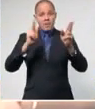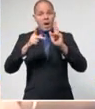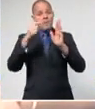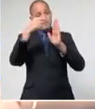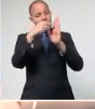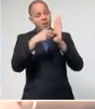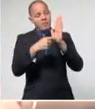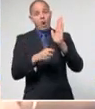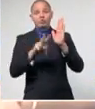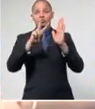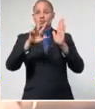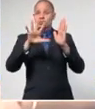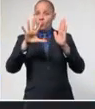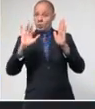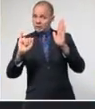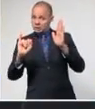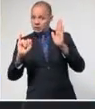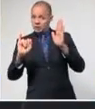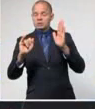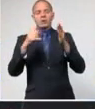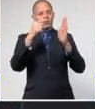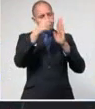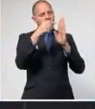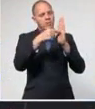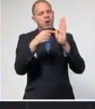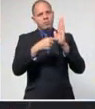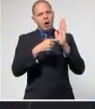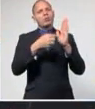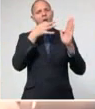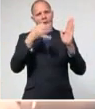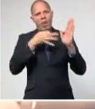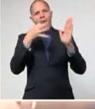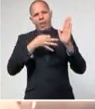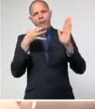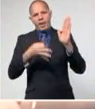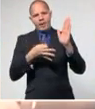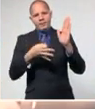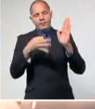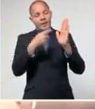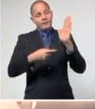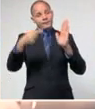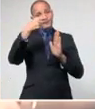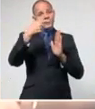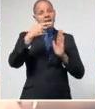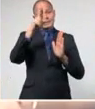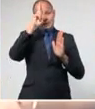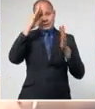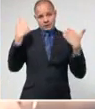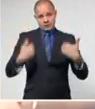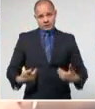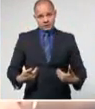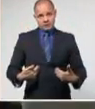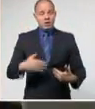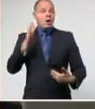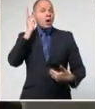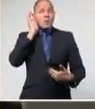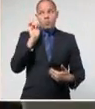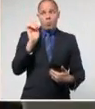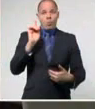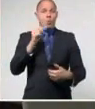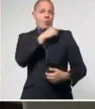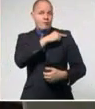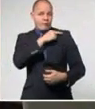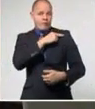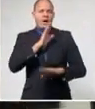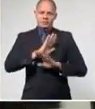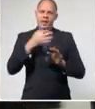de la vida económica y social de la provincia. Entre ellos se destaca la salud. La vicegobernadora Janet Hernández Pérez informó que se